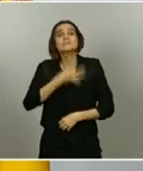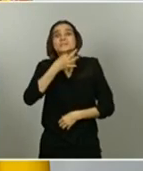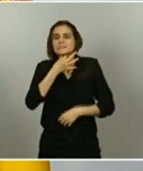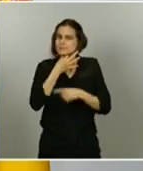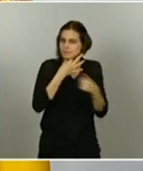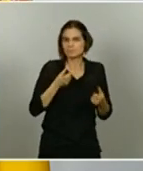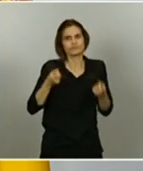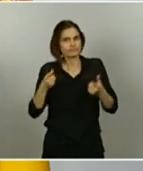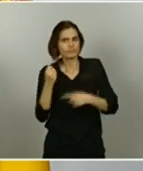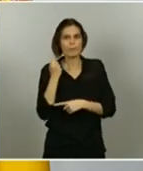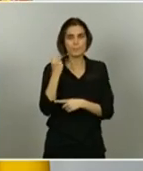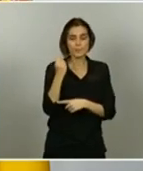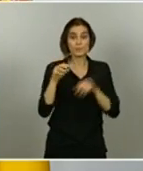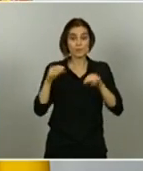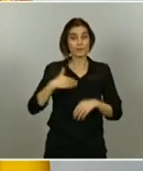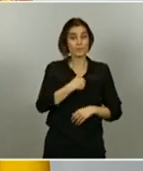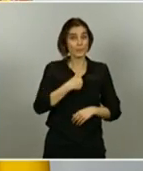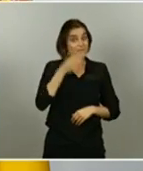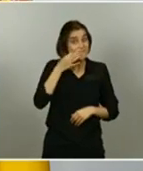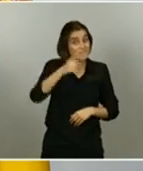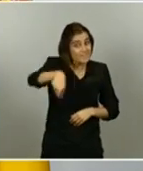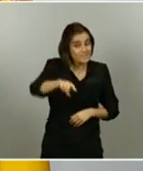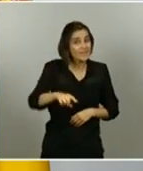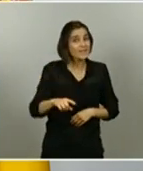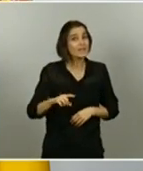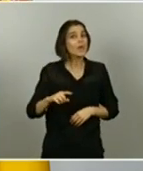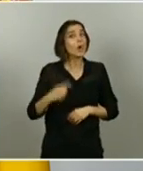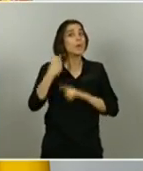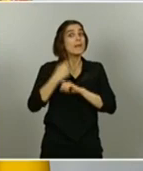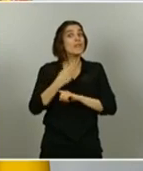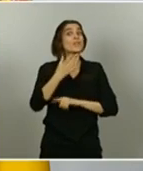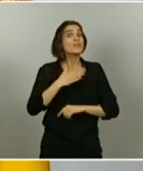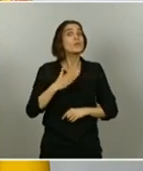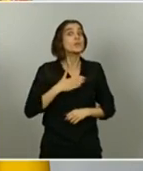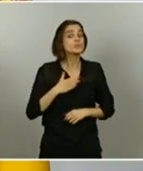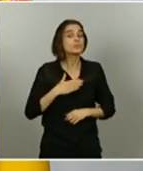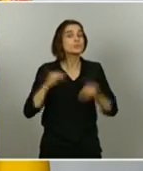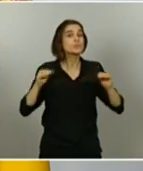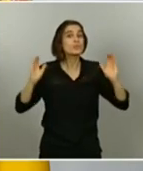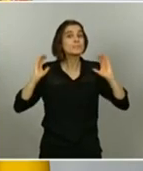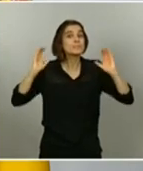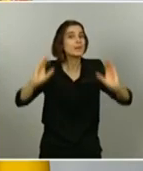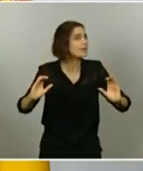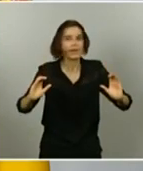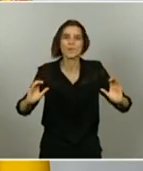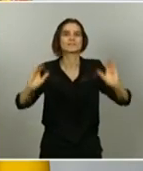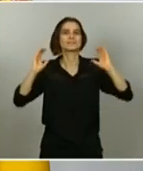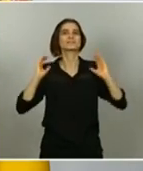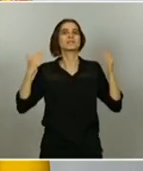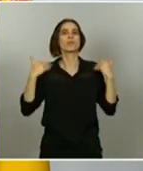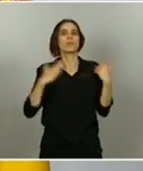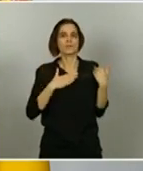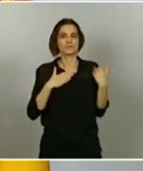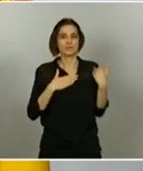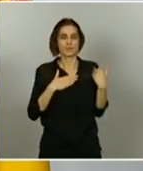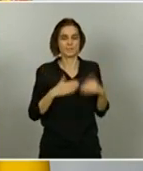decía, nos corresponde a los poderes públicos para cumplir el mandato constitucional. Paso a explicarles ahora con más